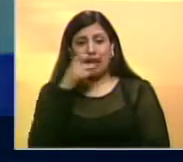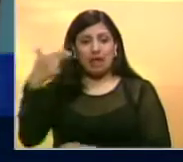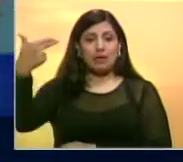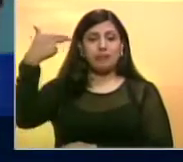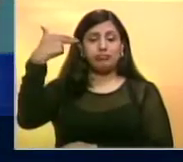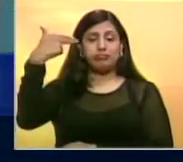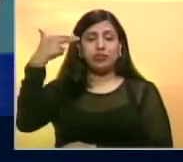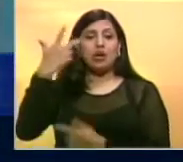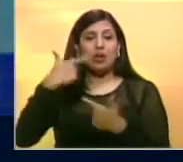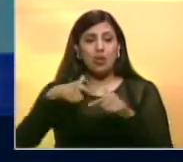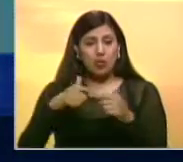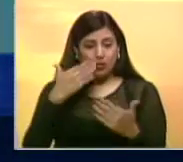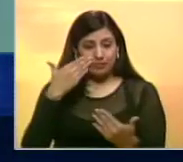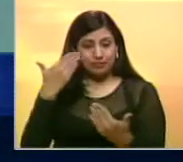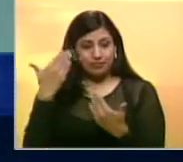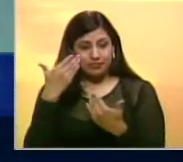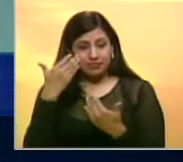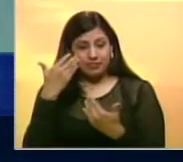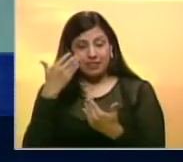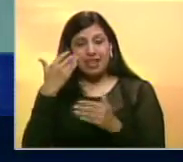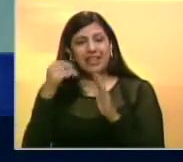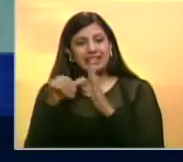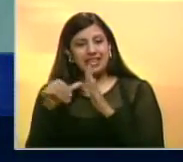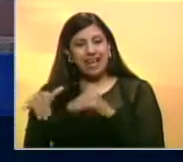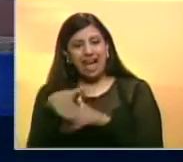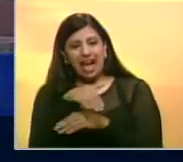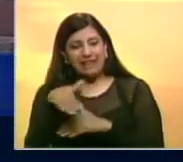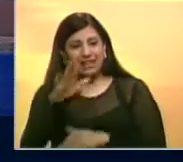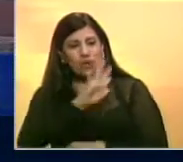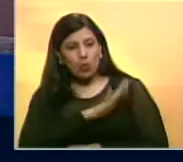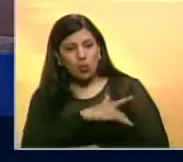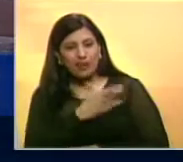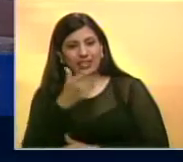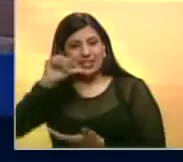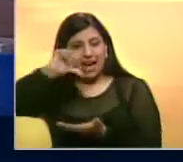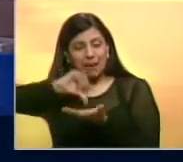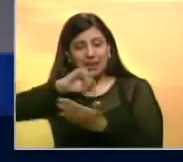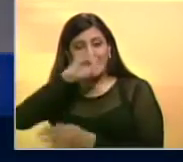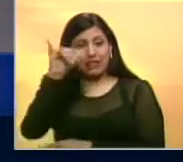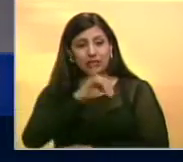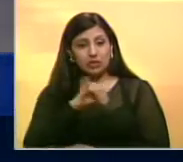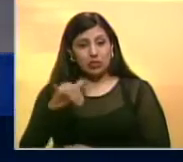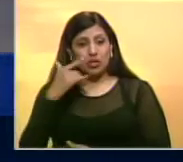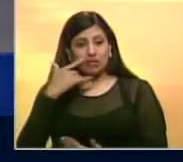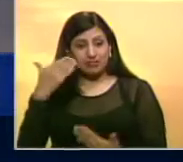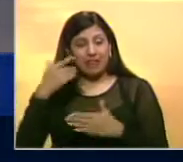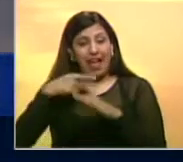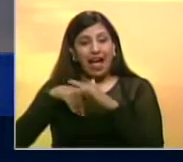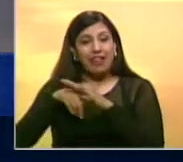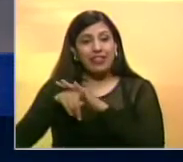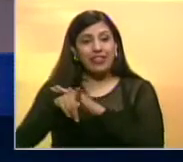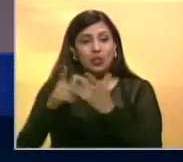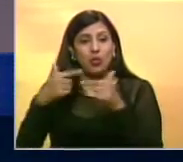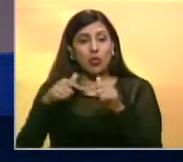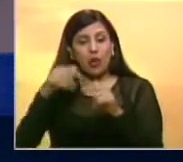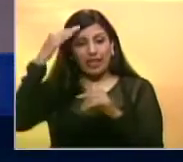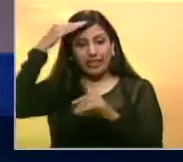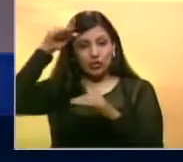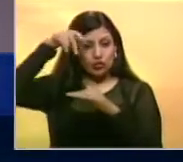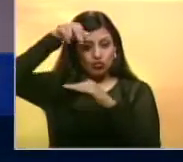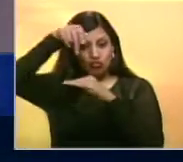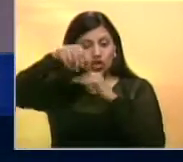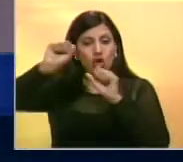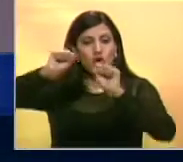comedor central bachiller Isidro Hernández, ubicado en la avenida Universidad de la capital Zuliana. Lograron ingresar a sus instalaciones por el techo